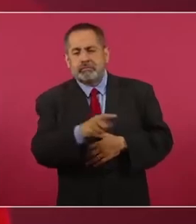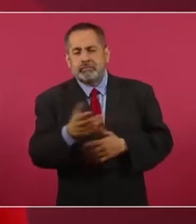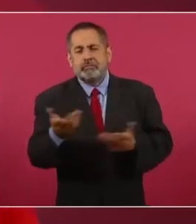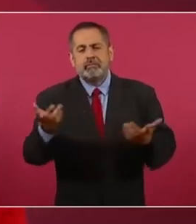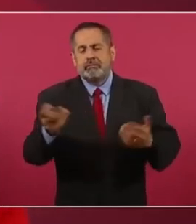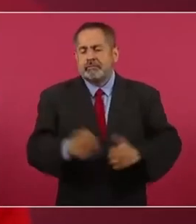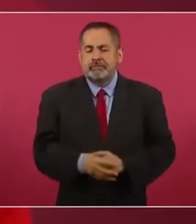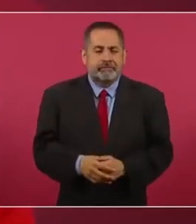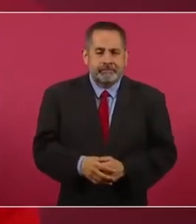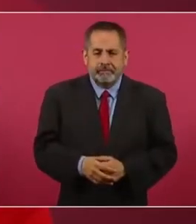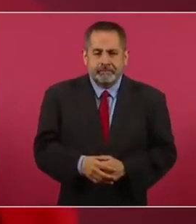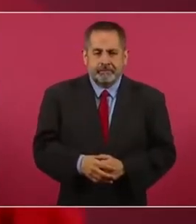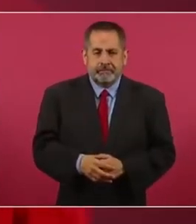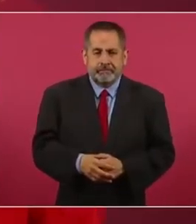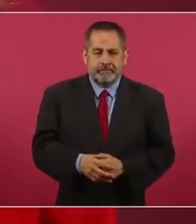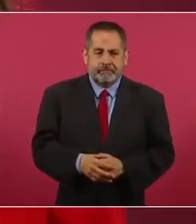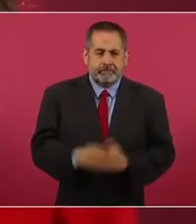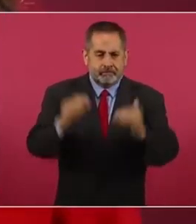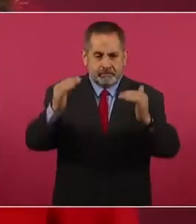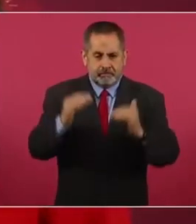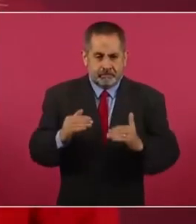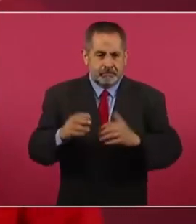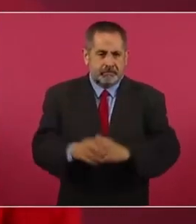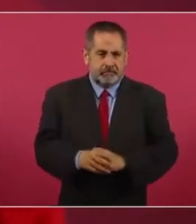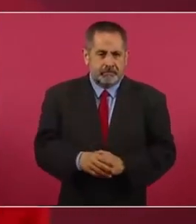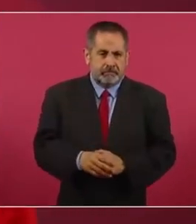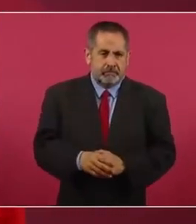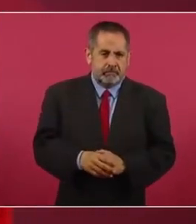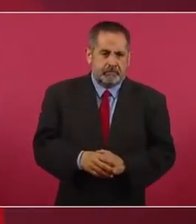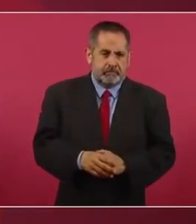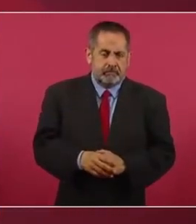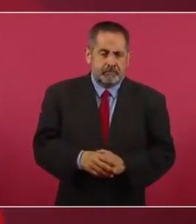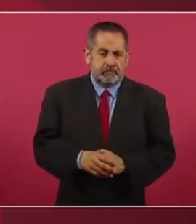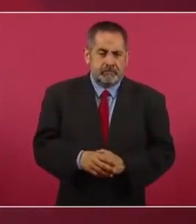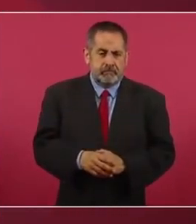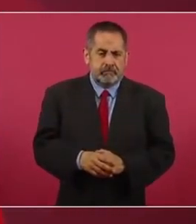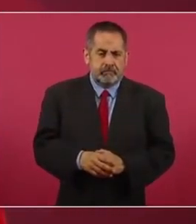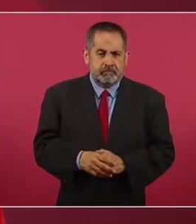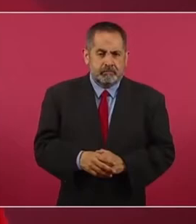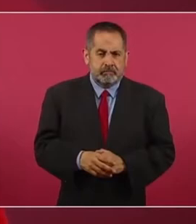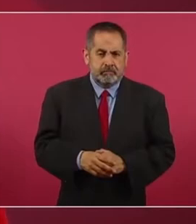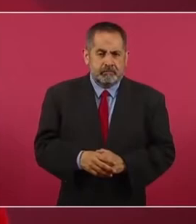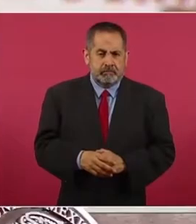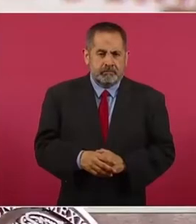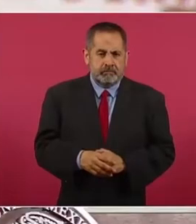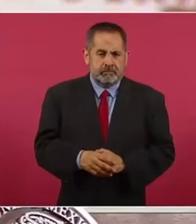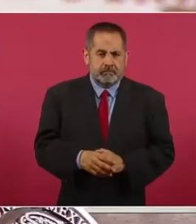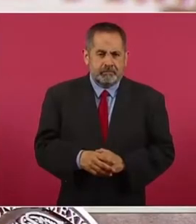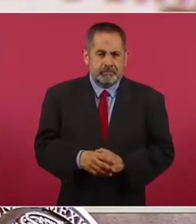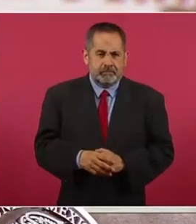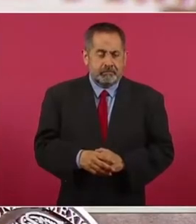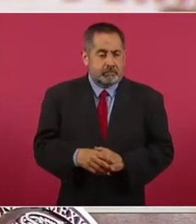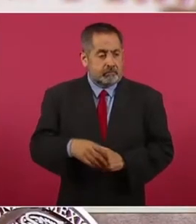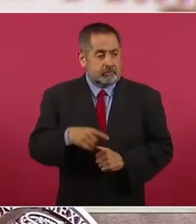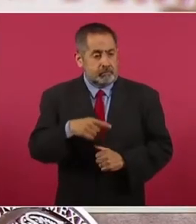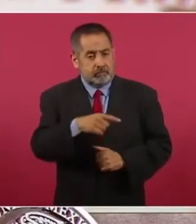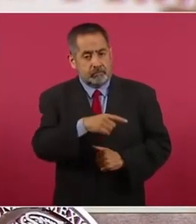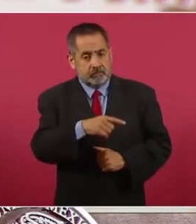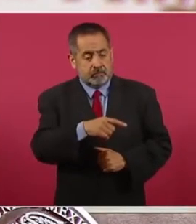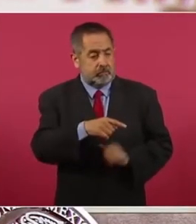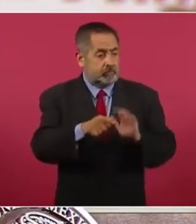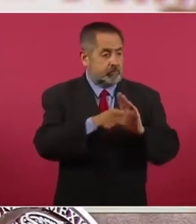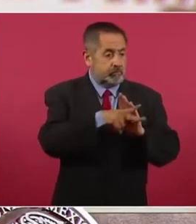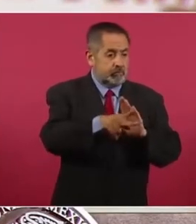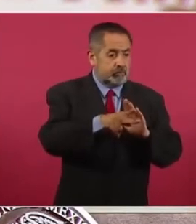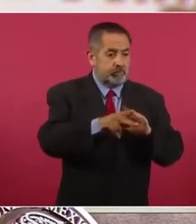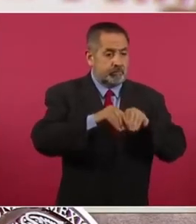Así. Siguiente, por favor. Si no tienes tema para la portada de tu